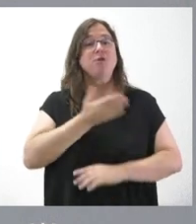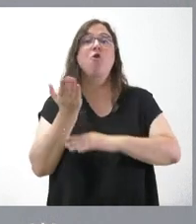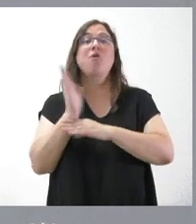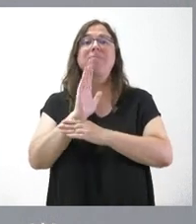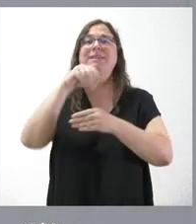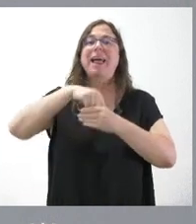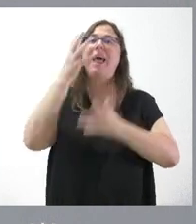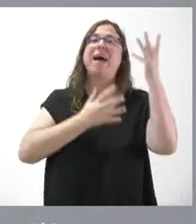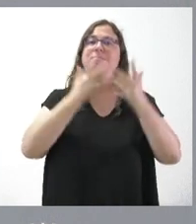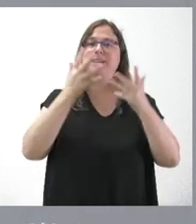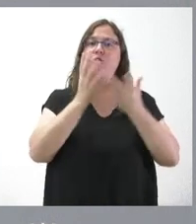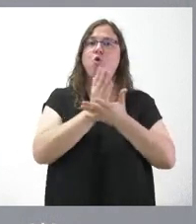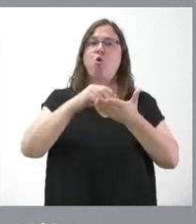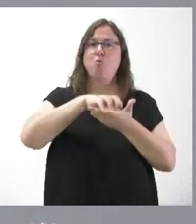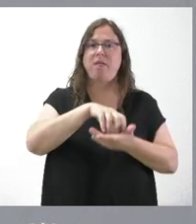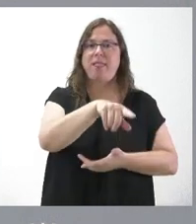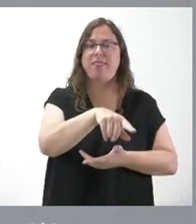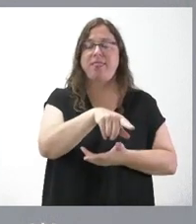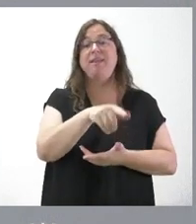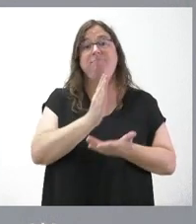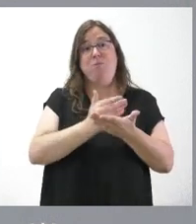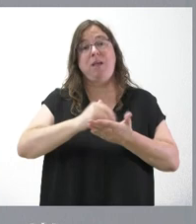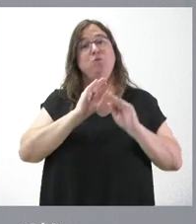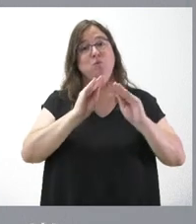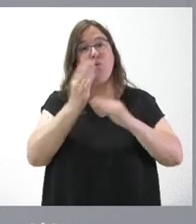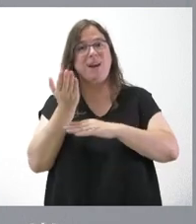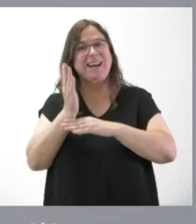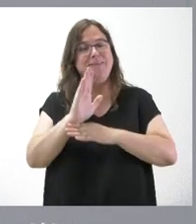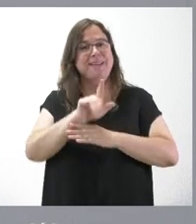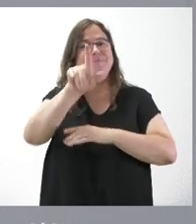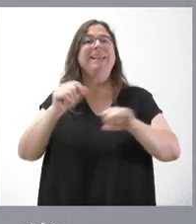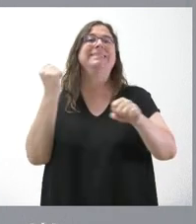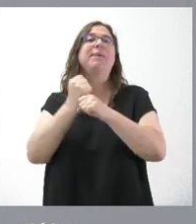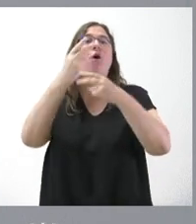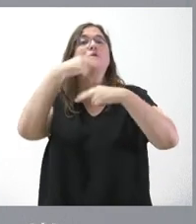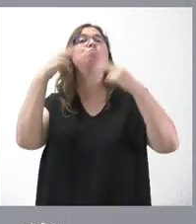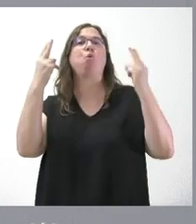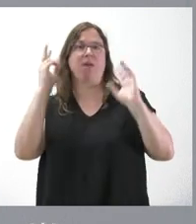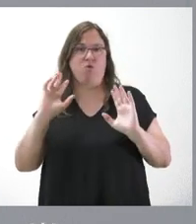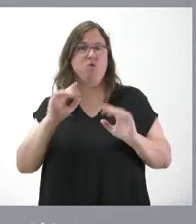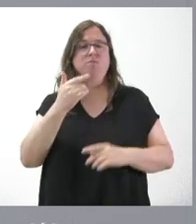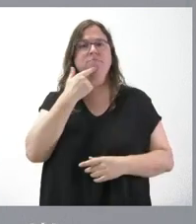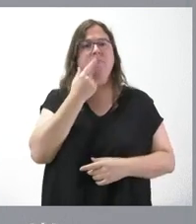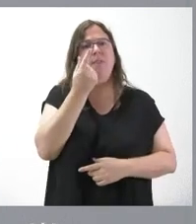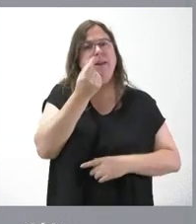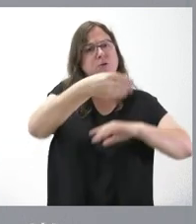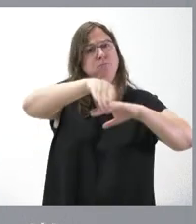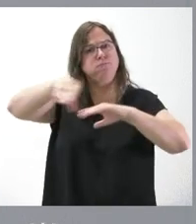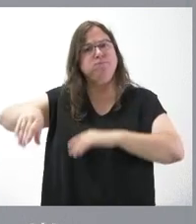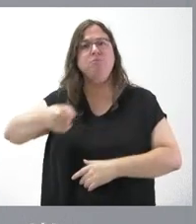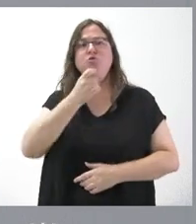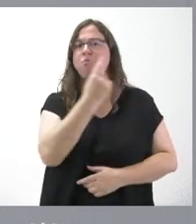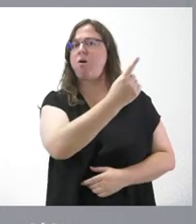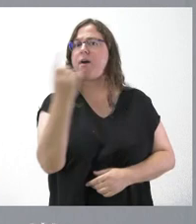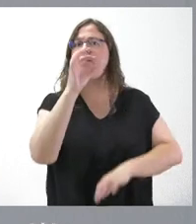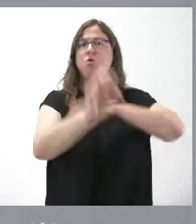en la Administración de la comunidad y, por tanto, representantes de los empleados públicos. La distribución de las cuantías para cada una